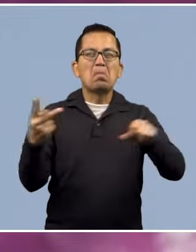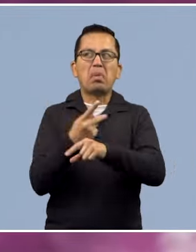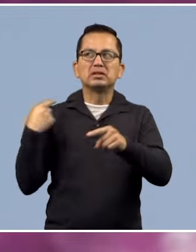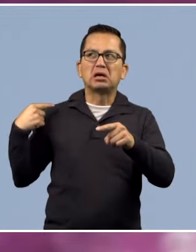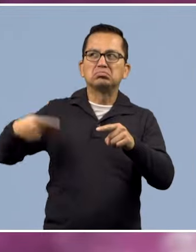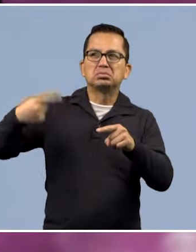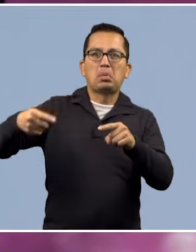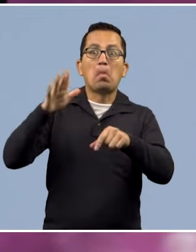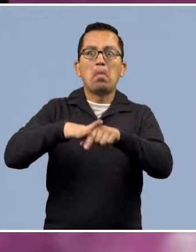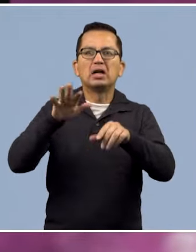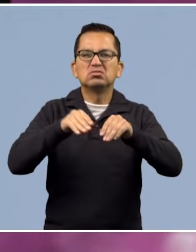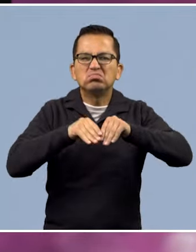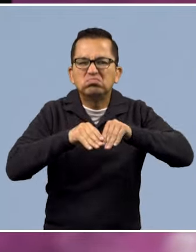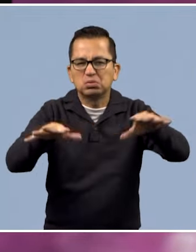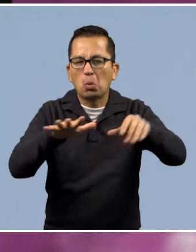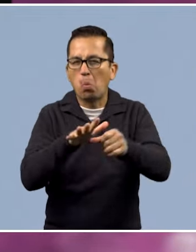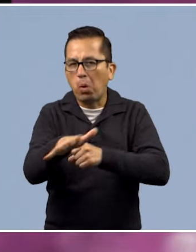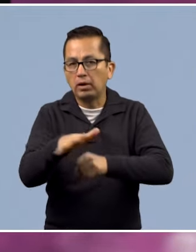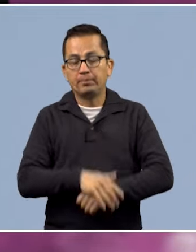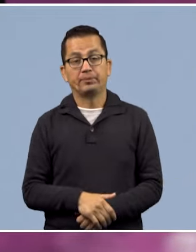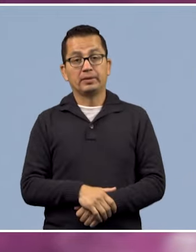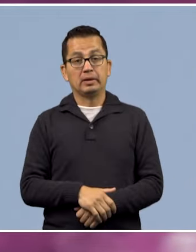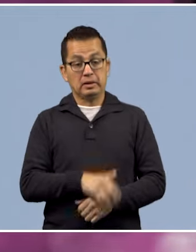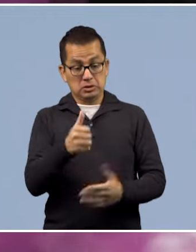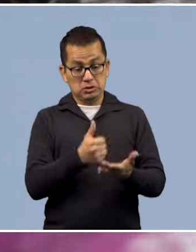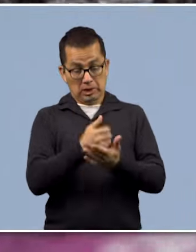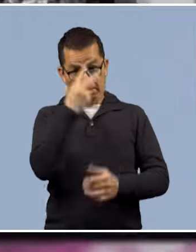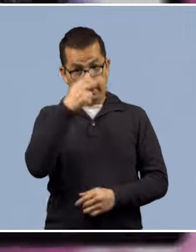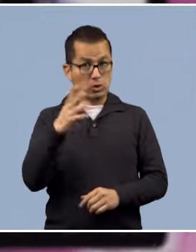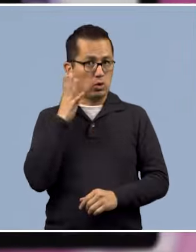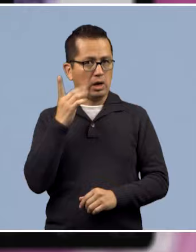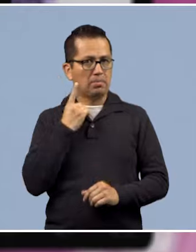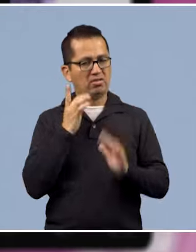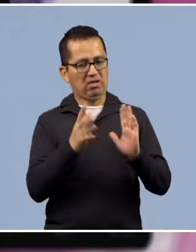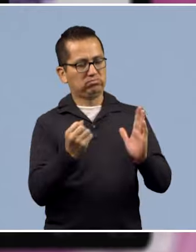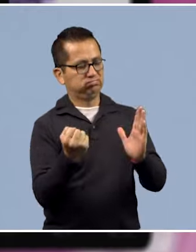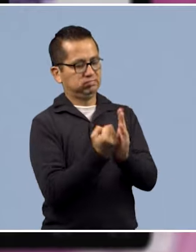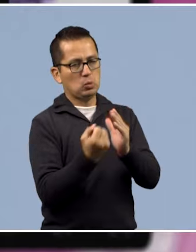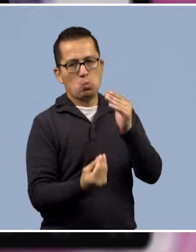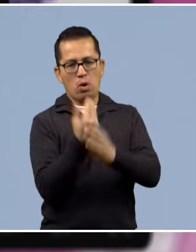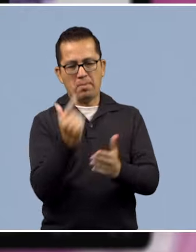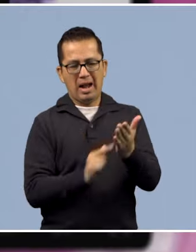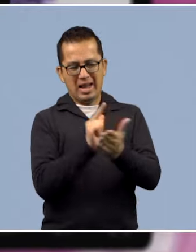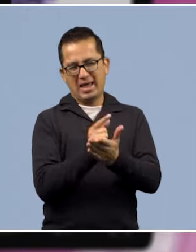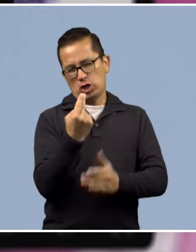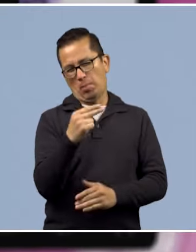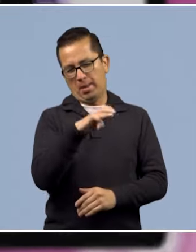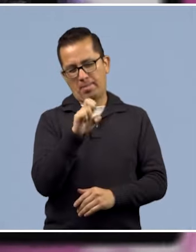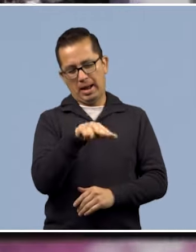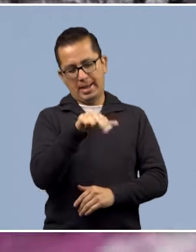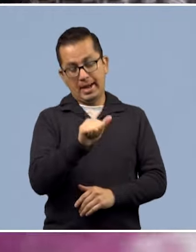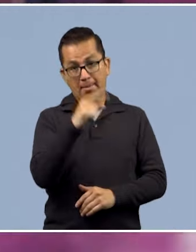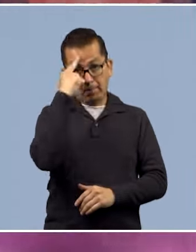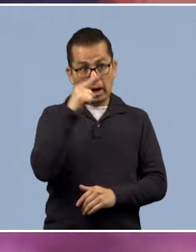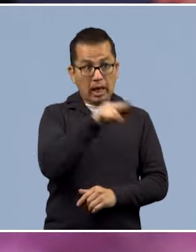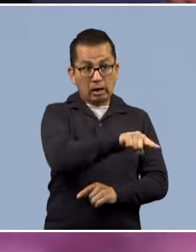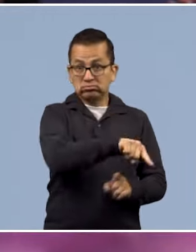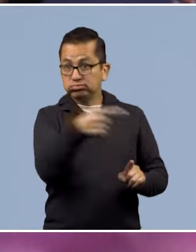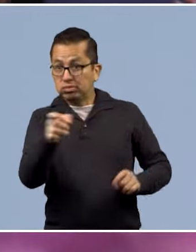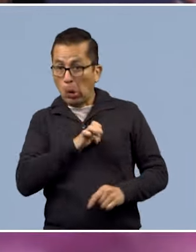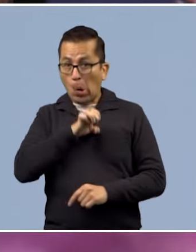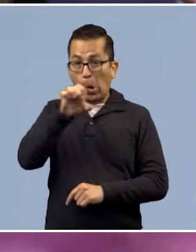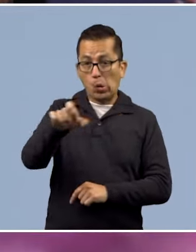El Congreso de la Ciudad de México aprobó la Ley Malena, que considera como intento de feminicidio los ataques con ácido y otras sustancias